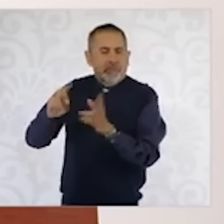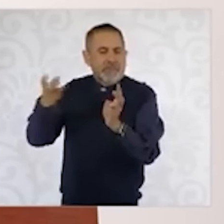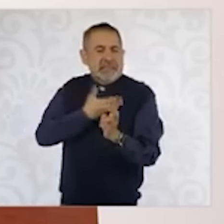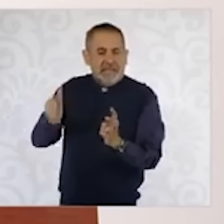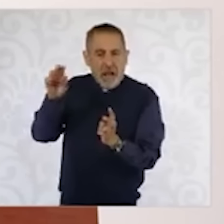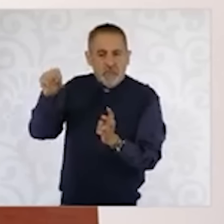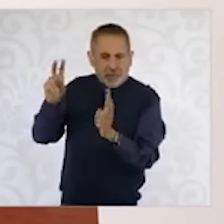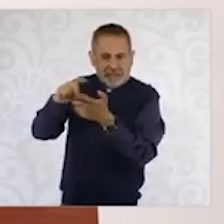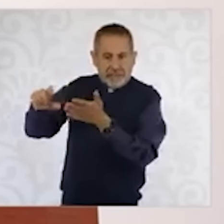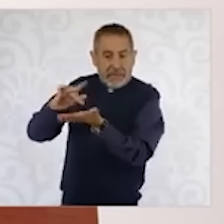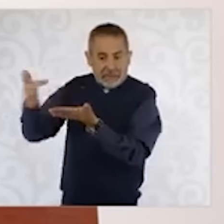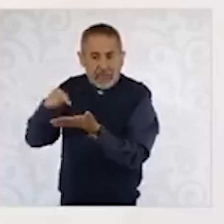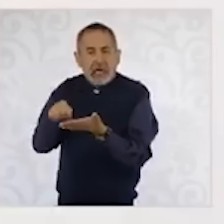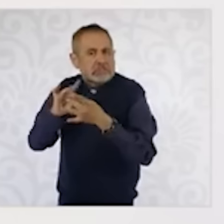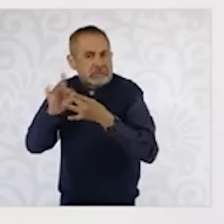esto.